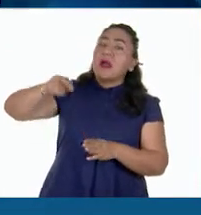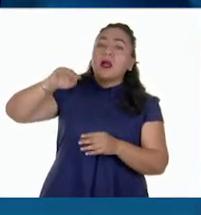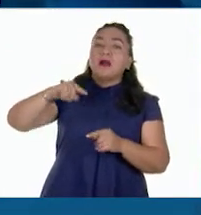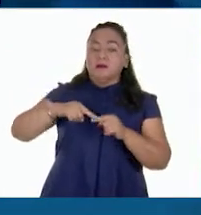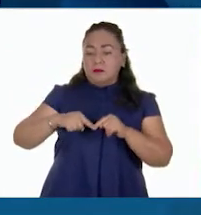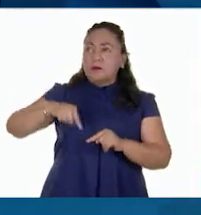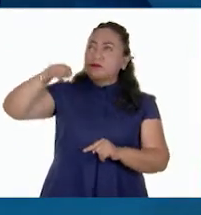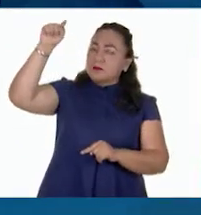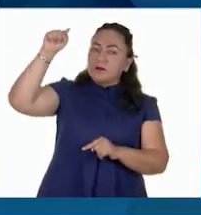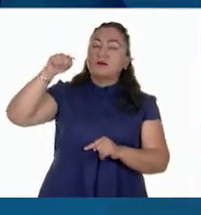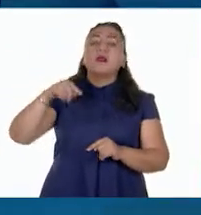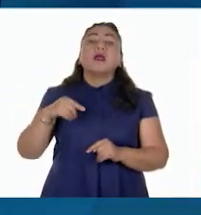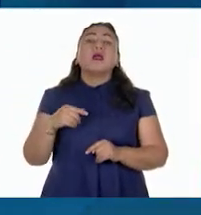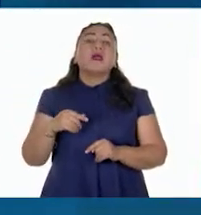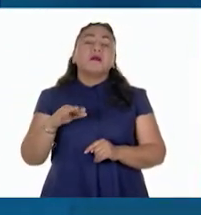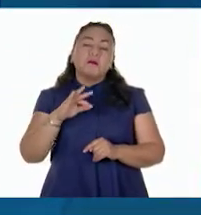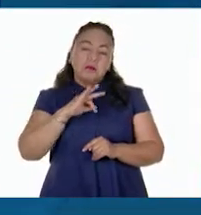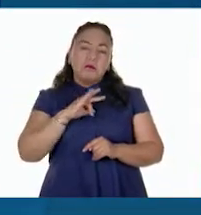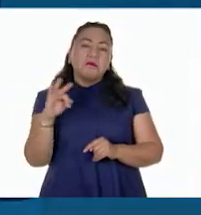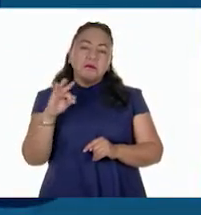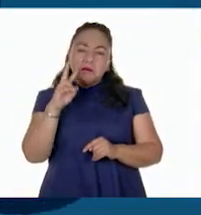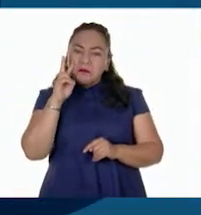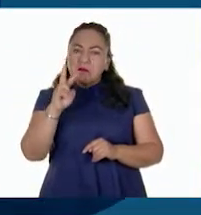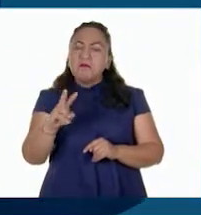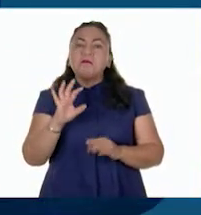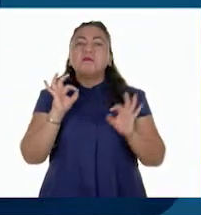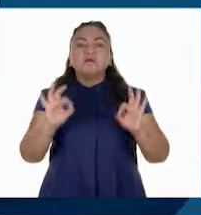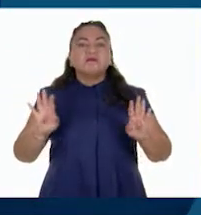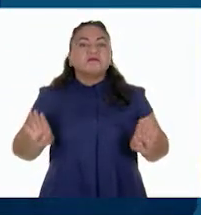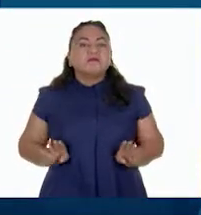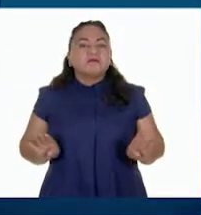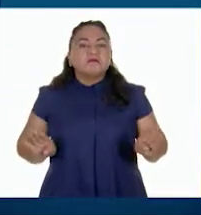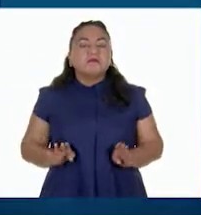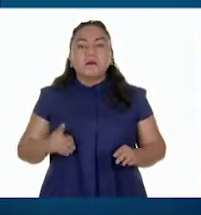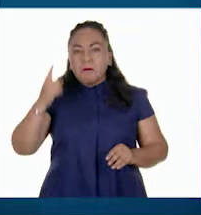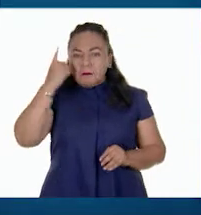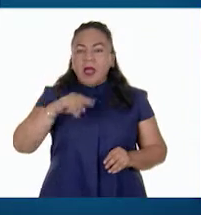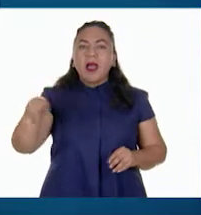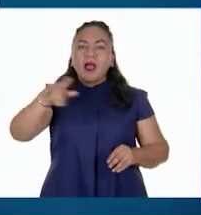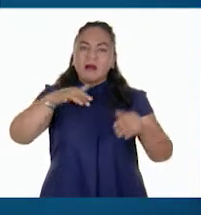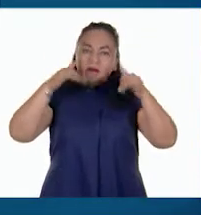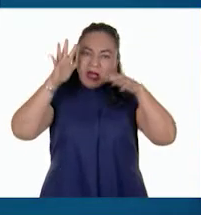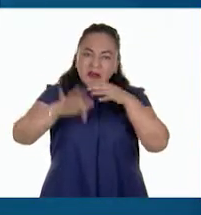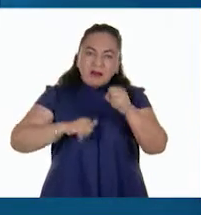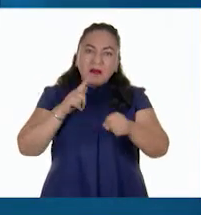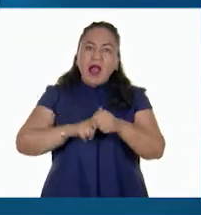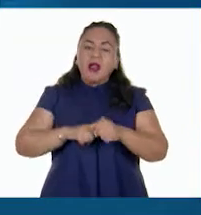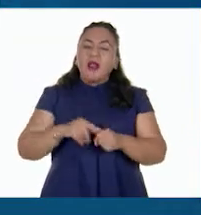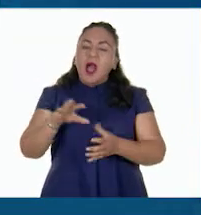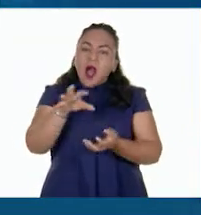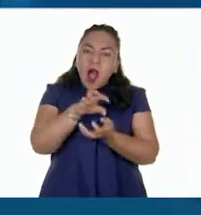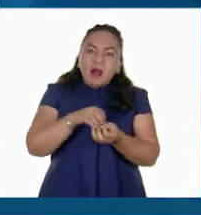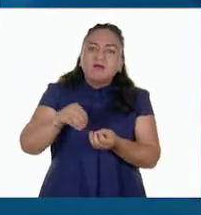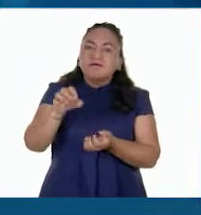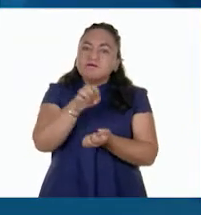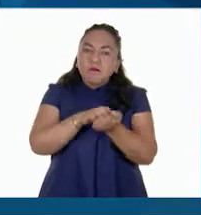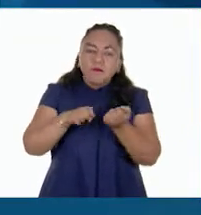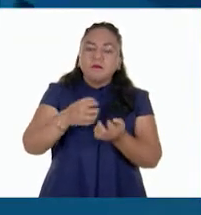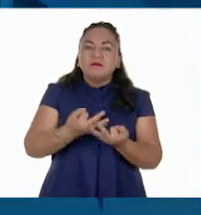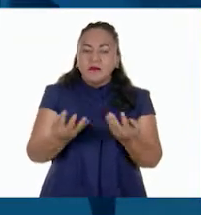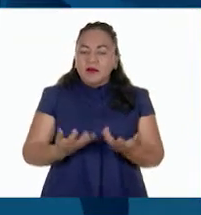o lo que podríamos considerar un lugar propicio para el pastoreo de ganado. Continuamos